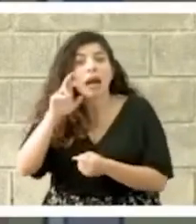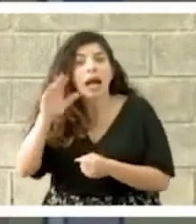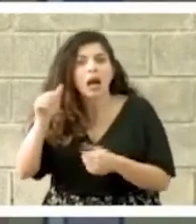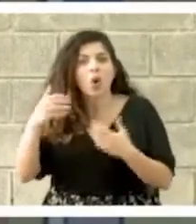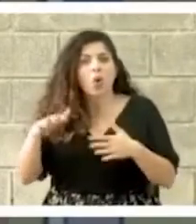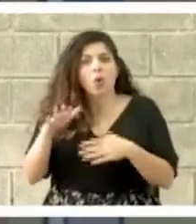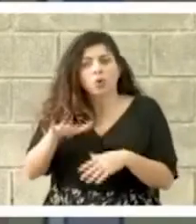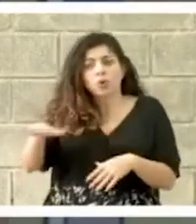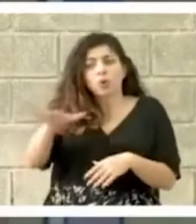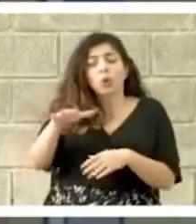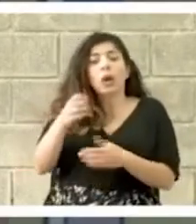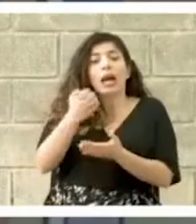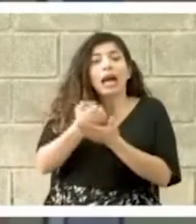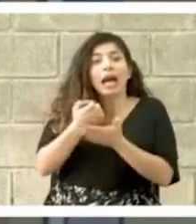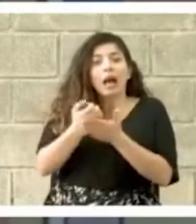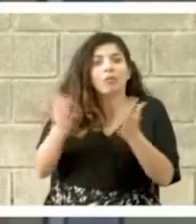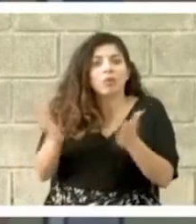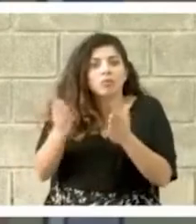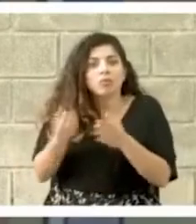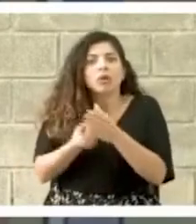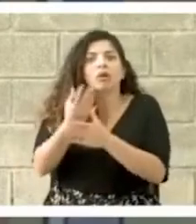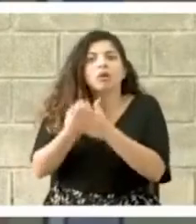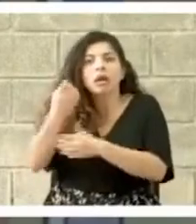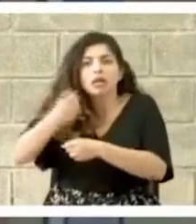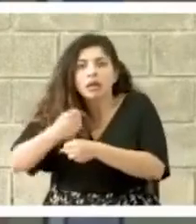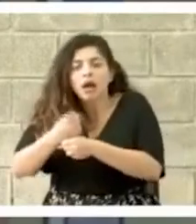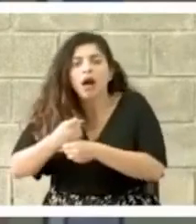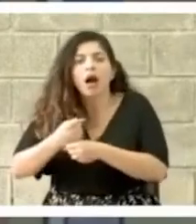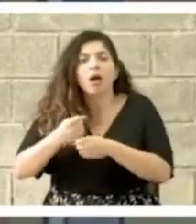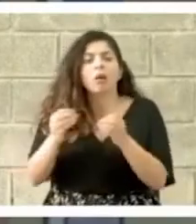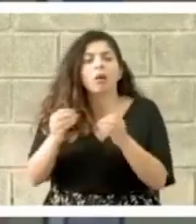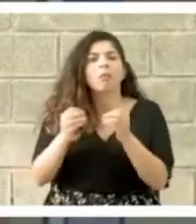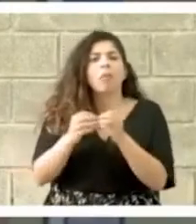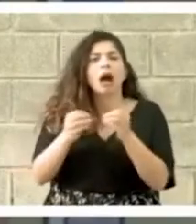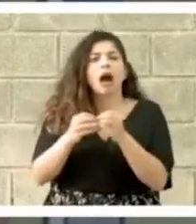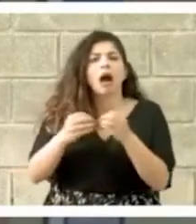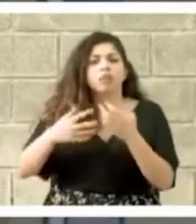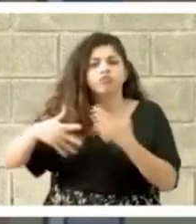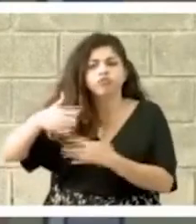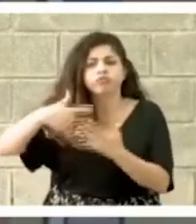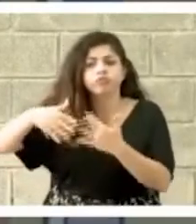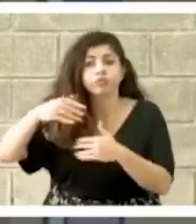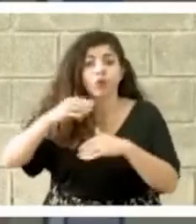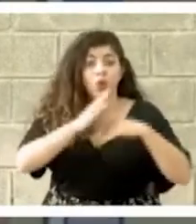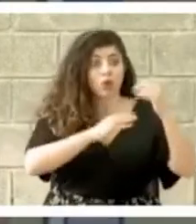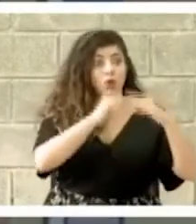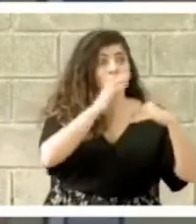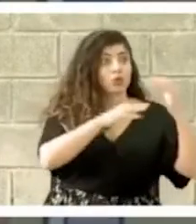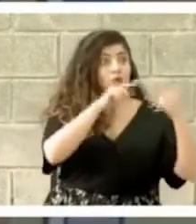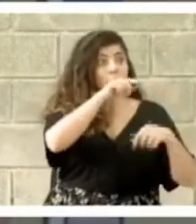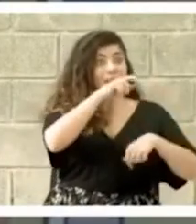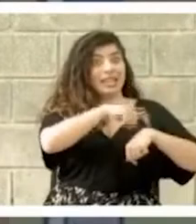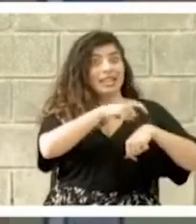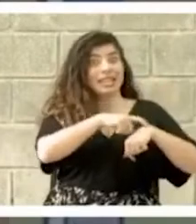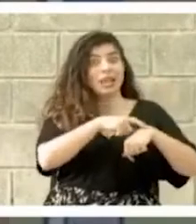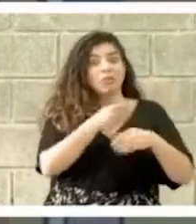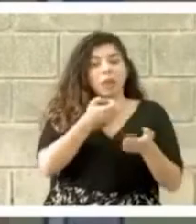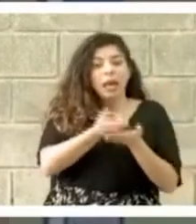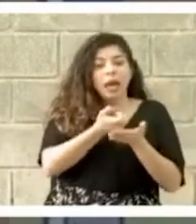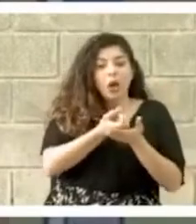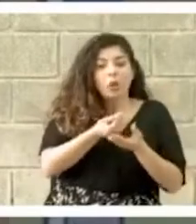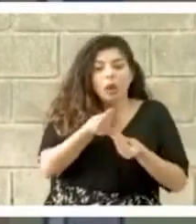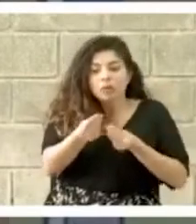mueve la economía local, genera empleo, un dinamismo que durante el proceso constructivo estimula la